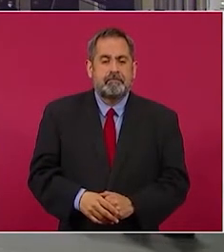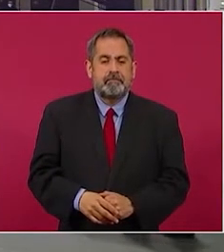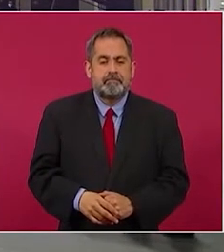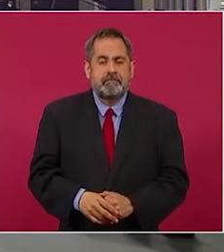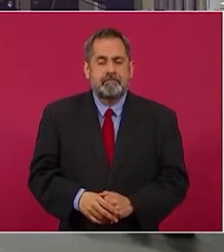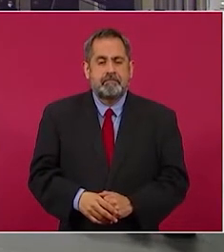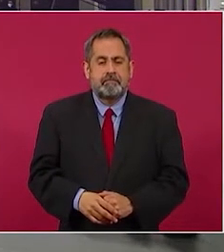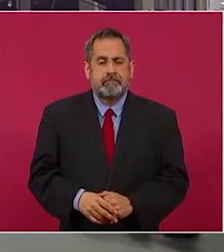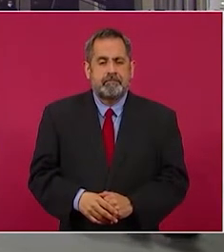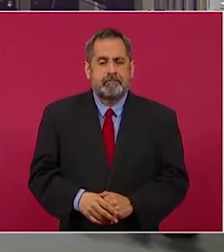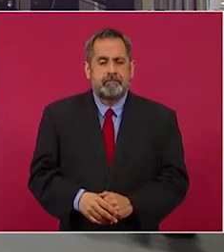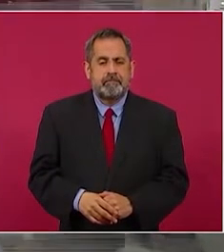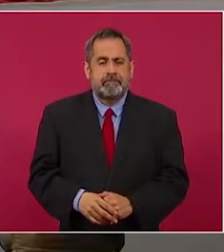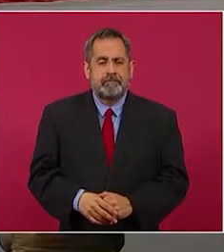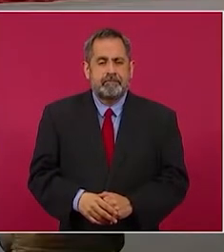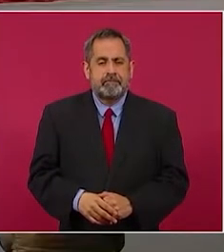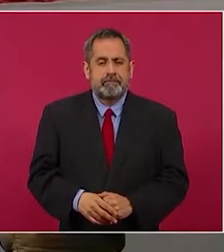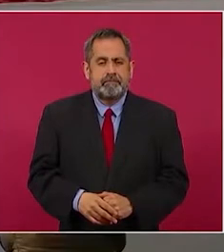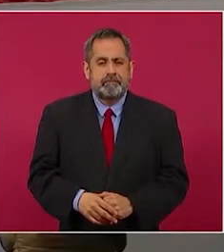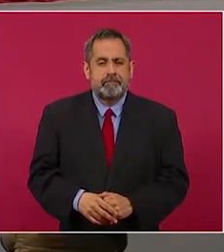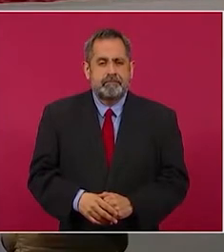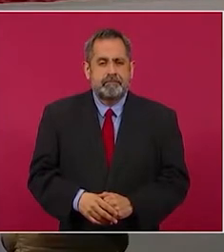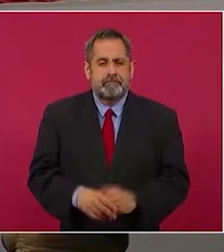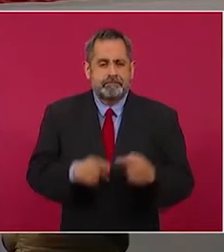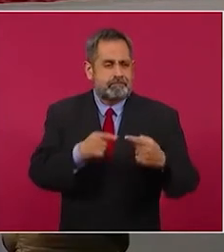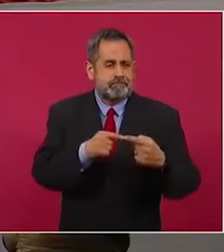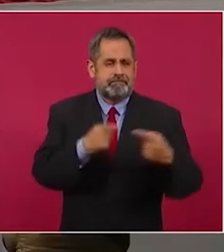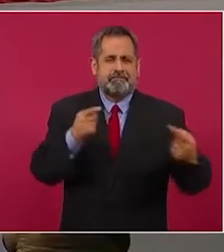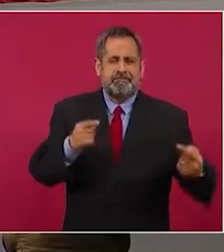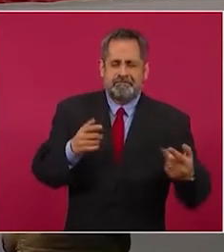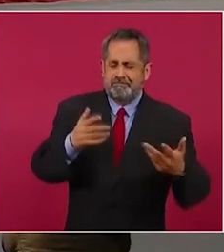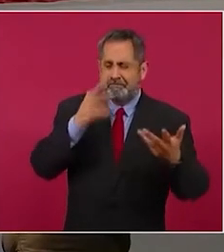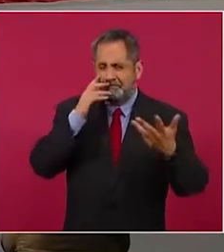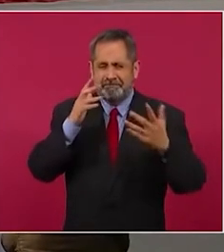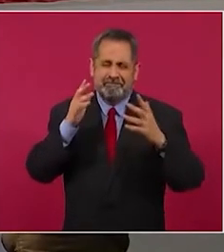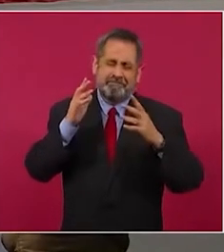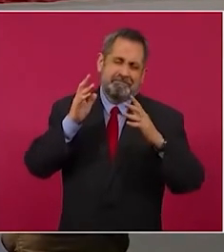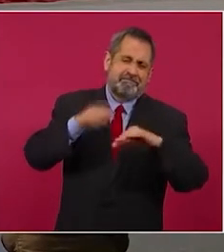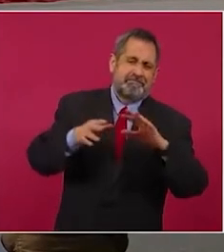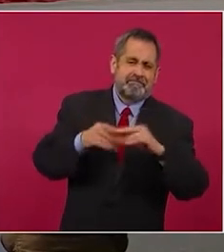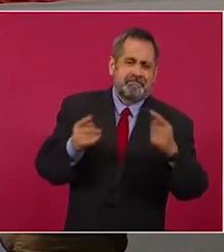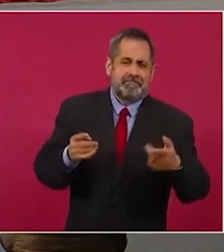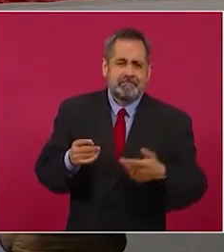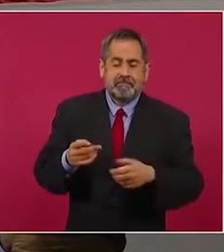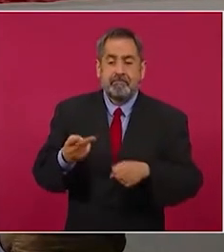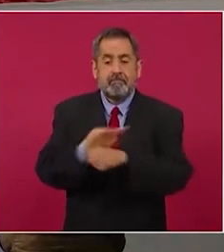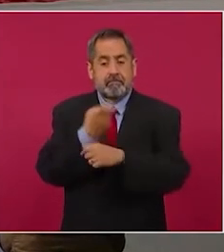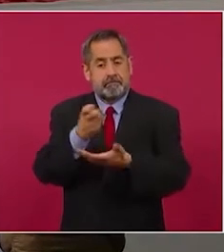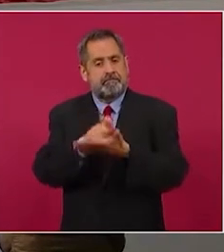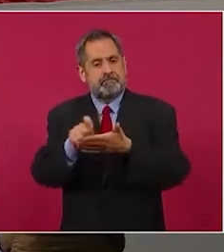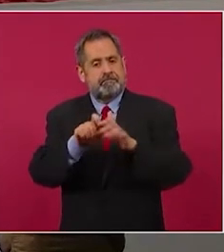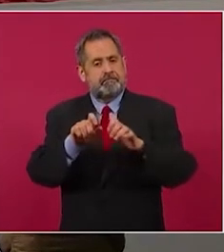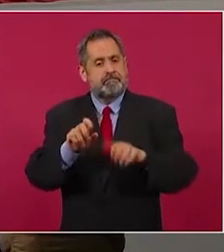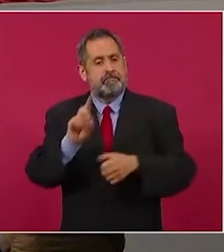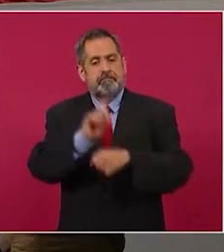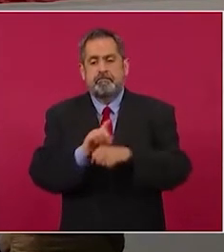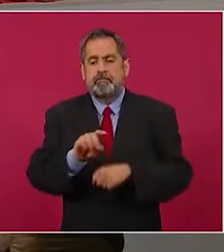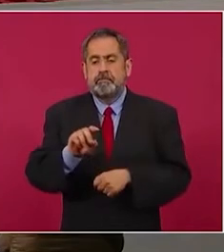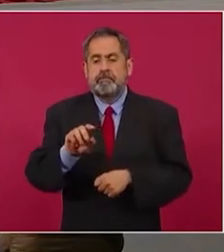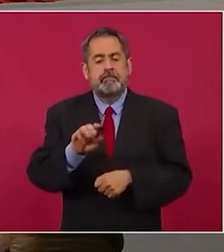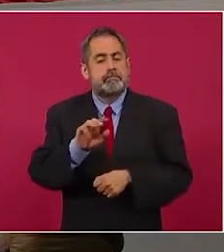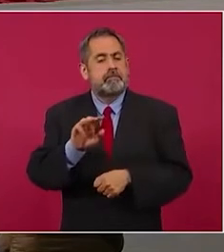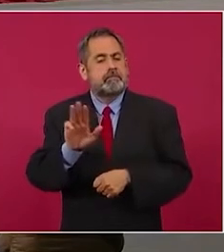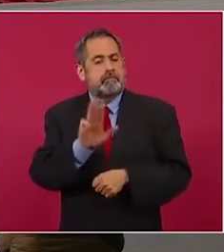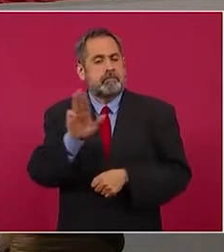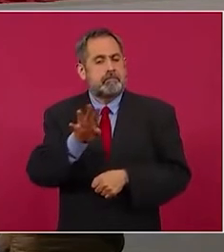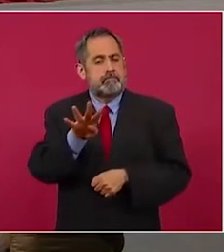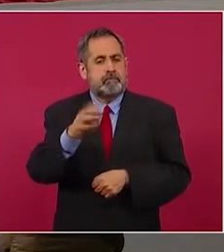Y la oposición, la oposición en Bavia, o más allá de Bavia, esto es lo que escribí para este miércoles 19 de enero.